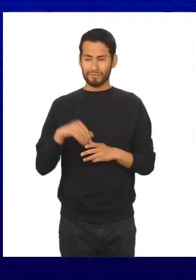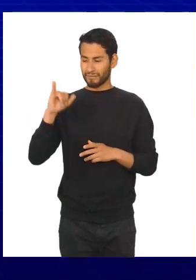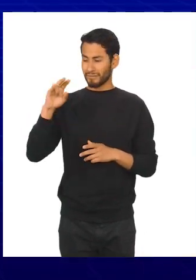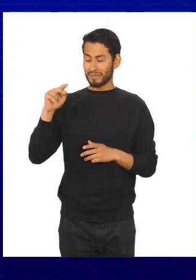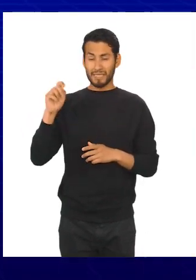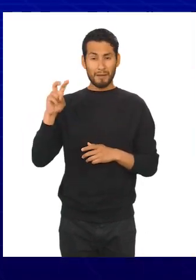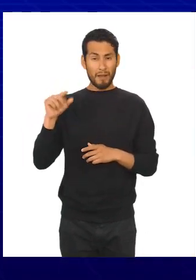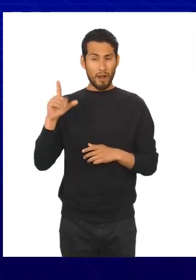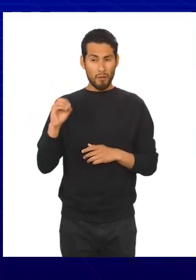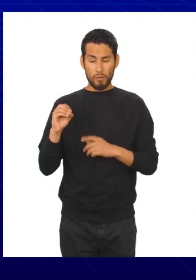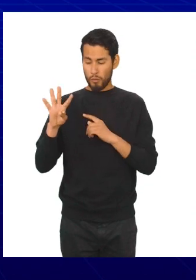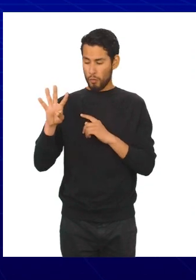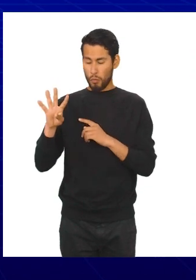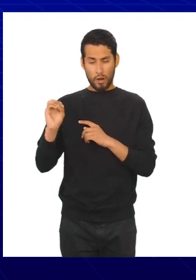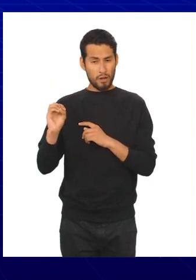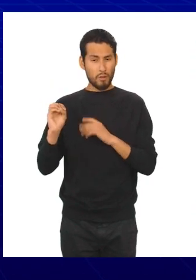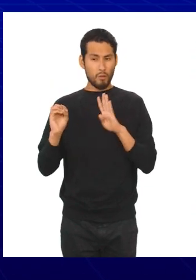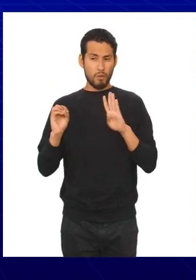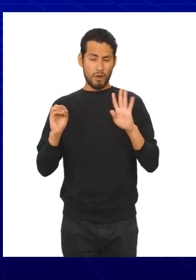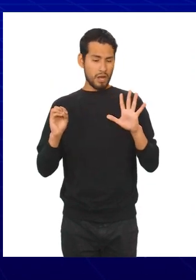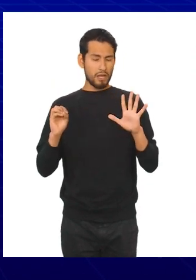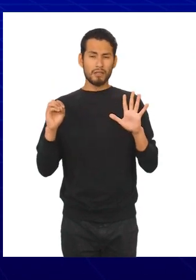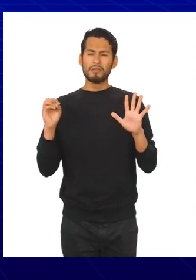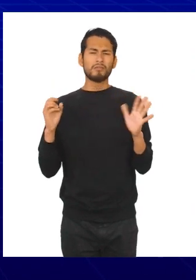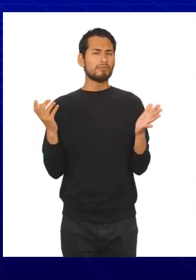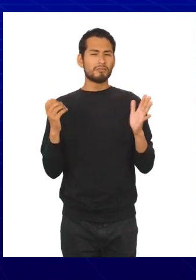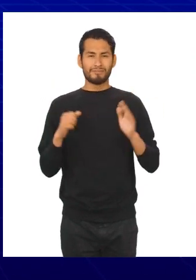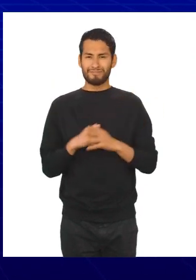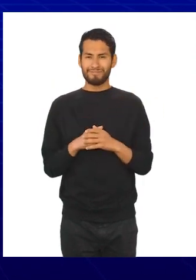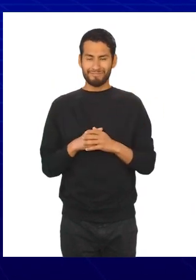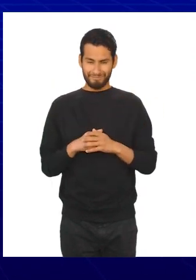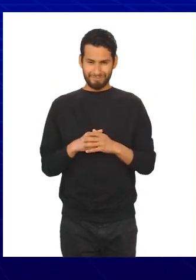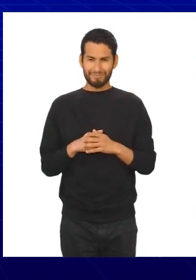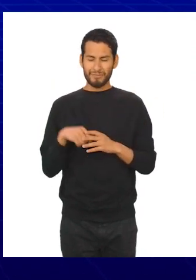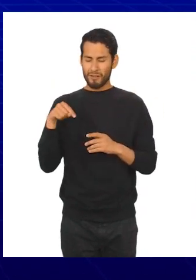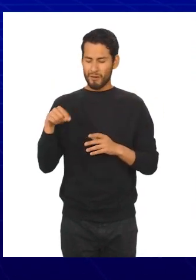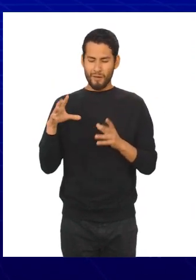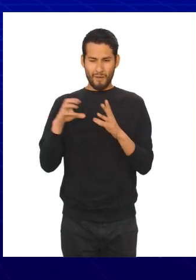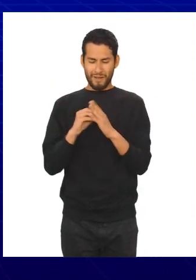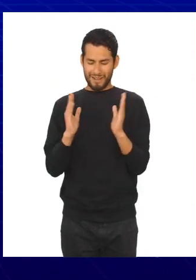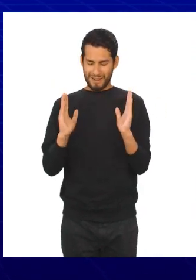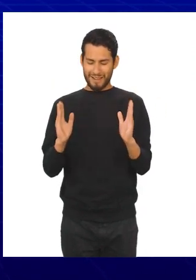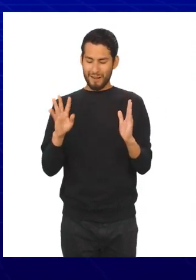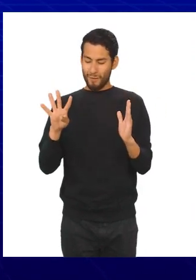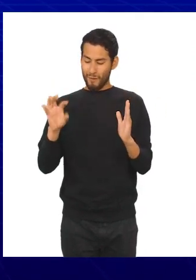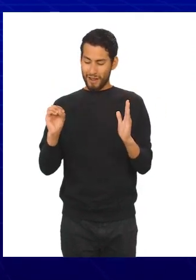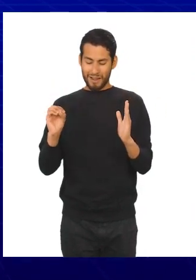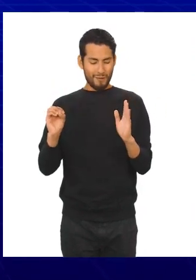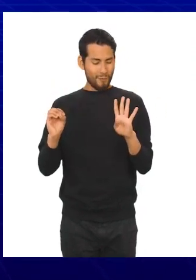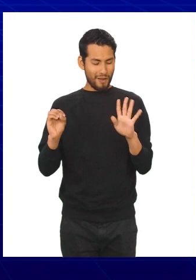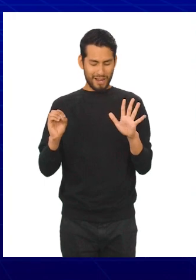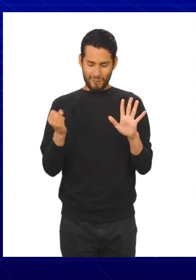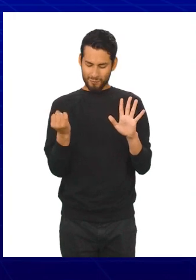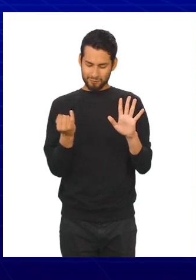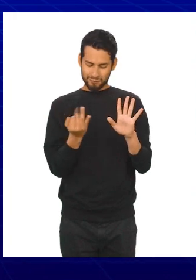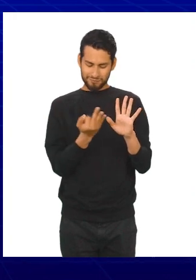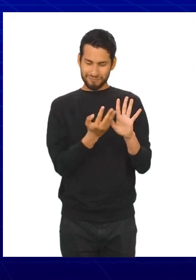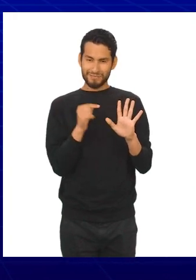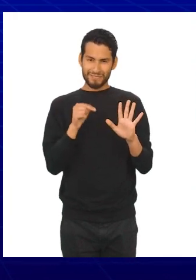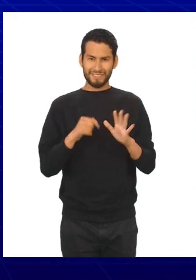el intervalo 40-45 está formado por todos los números comprendidos entre 40 y 45.